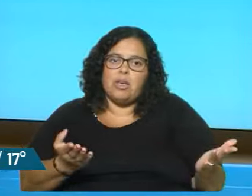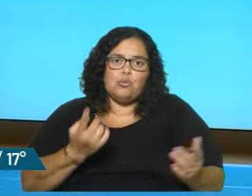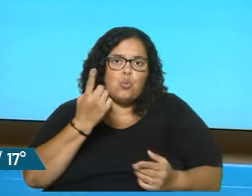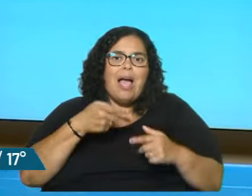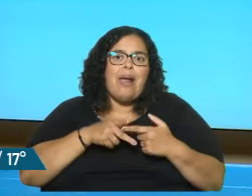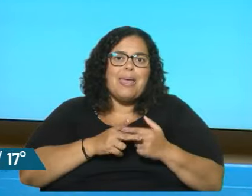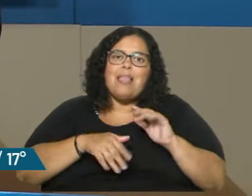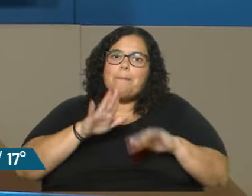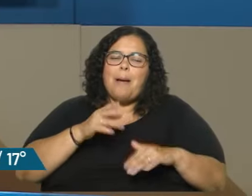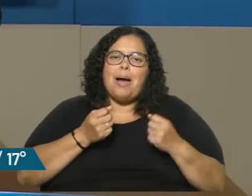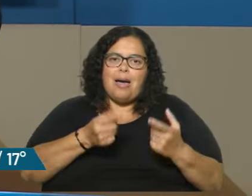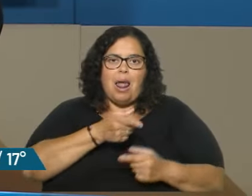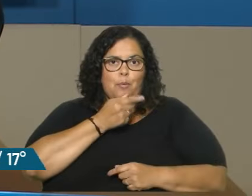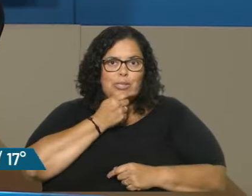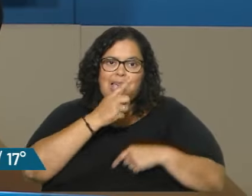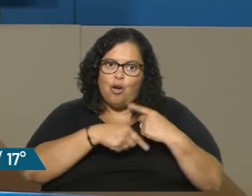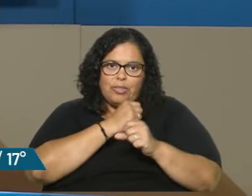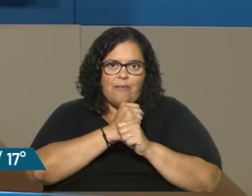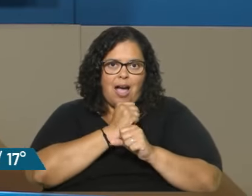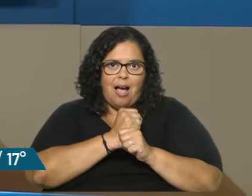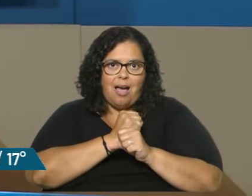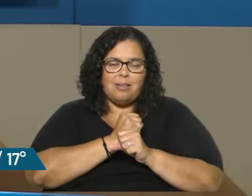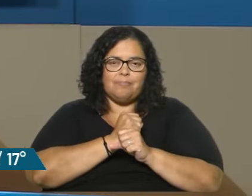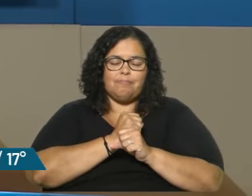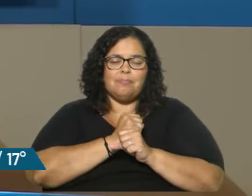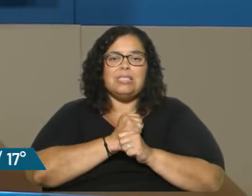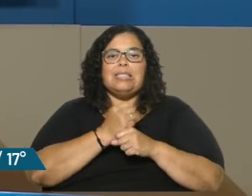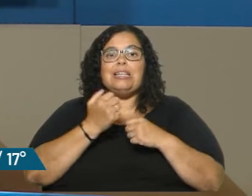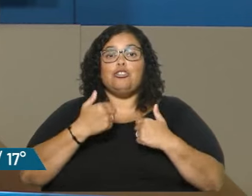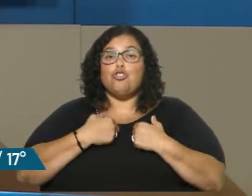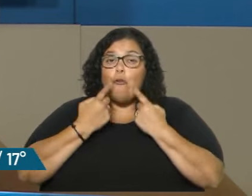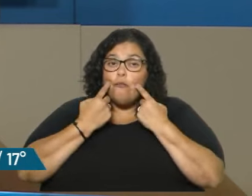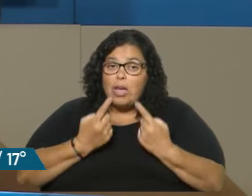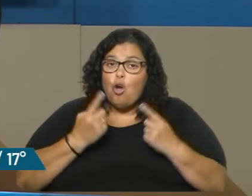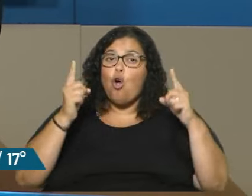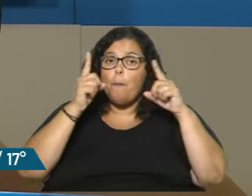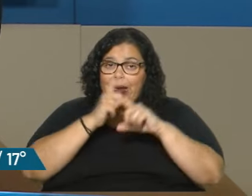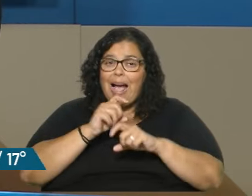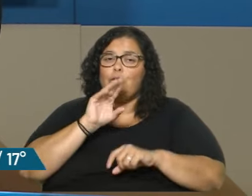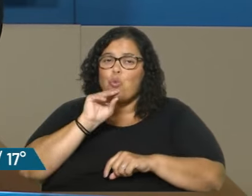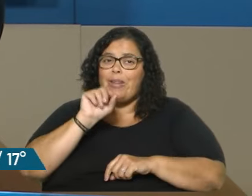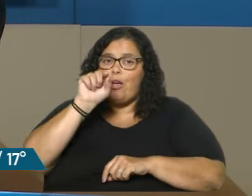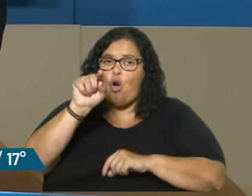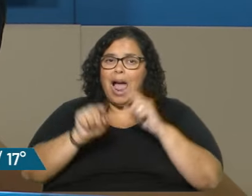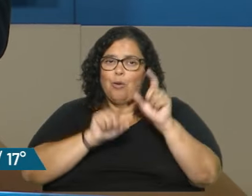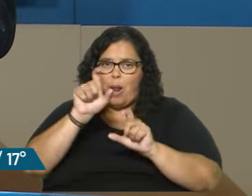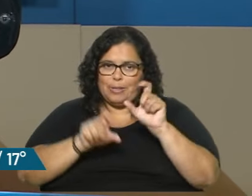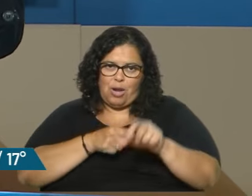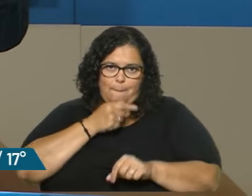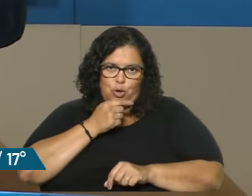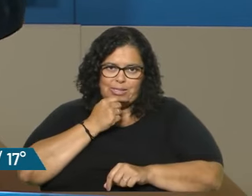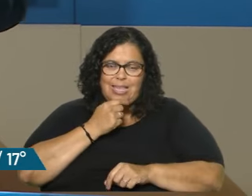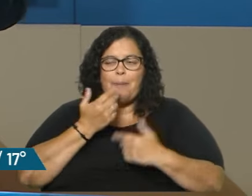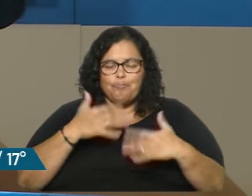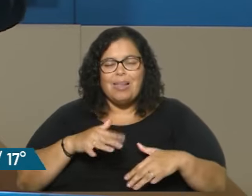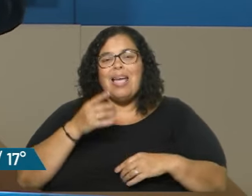Pero claro. Lo que yo, ¿sabes lo que veo un poco complicado que ha hablado con efectivos policiales, es la